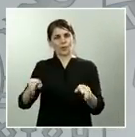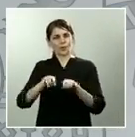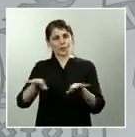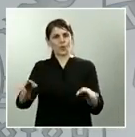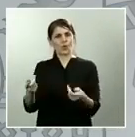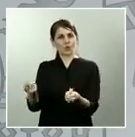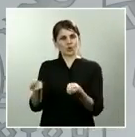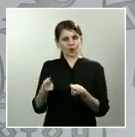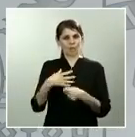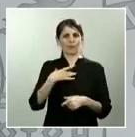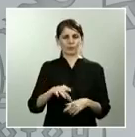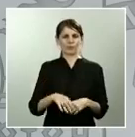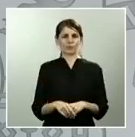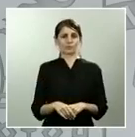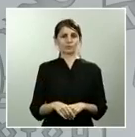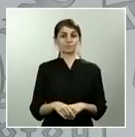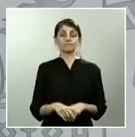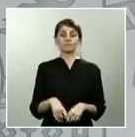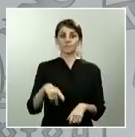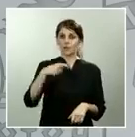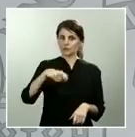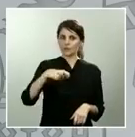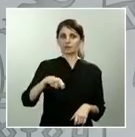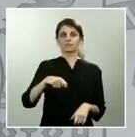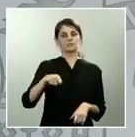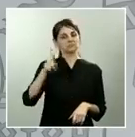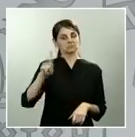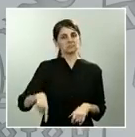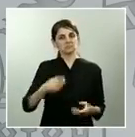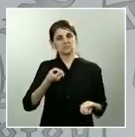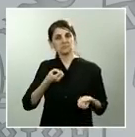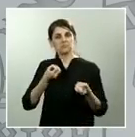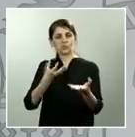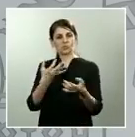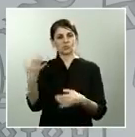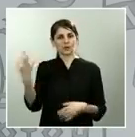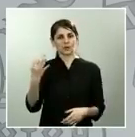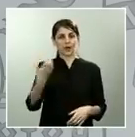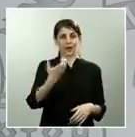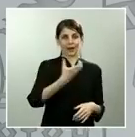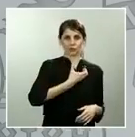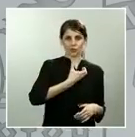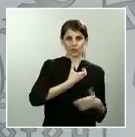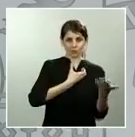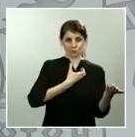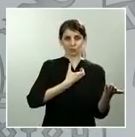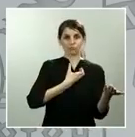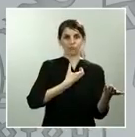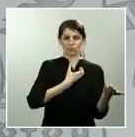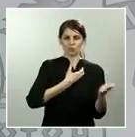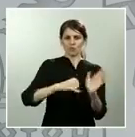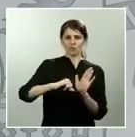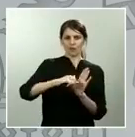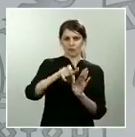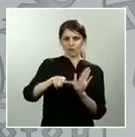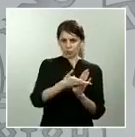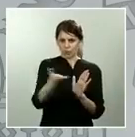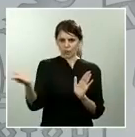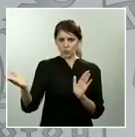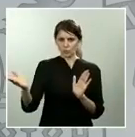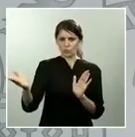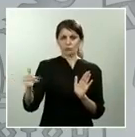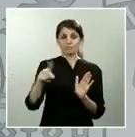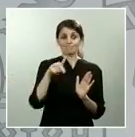convencimiento de que los ayuntamientos, la Administración más cercana a los ciudadanos y a las ciudadanas, jueguen un papel